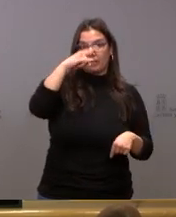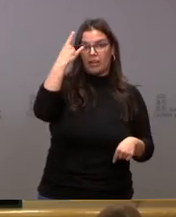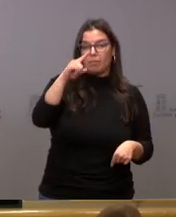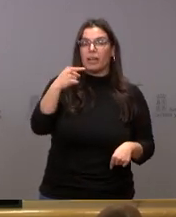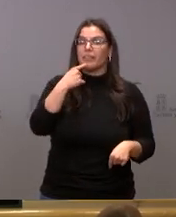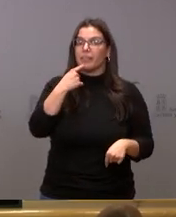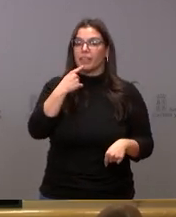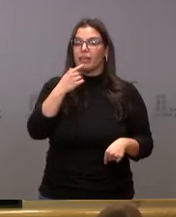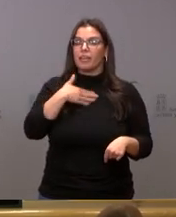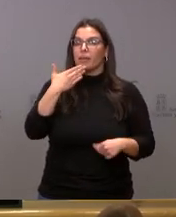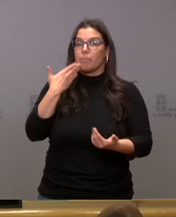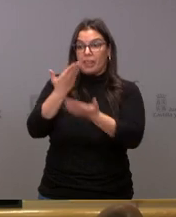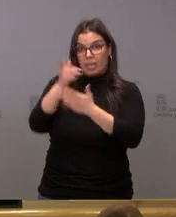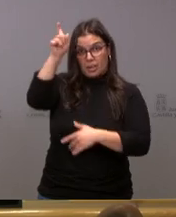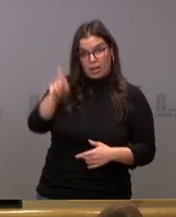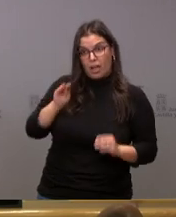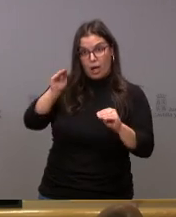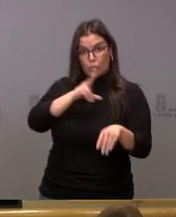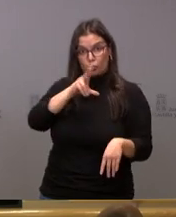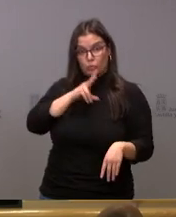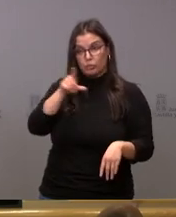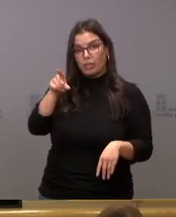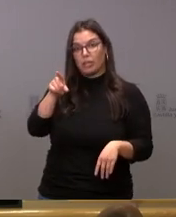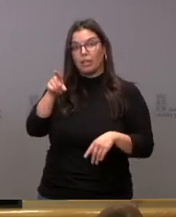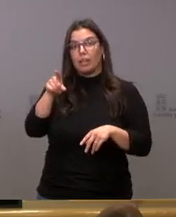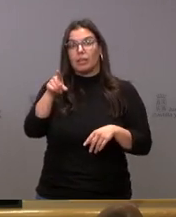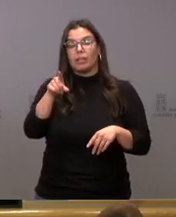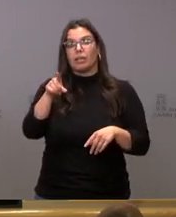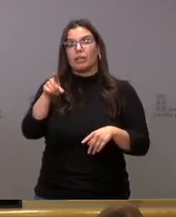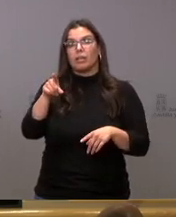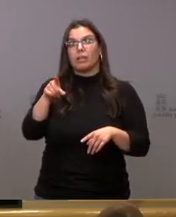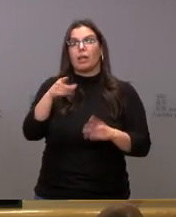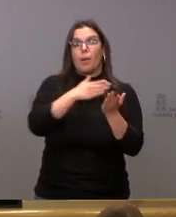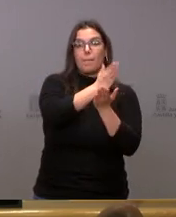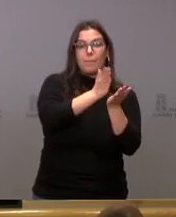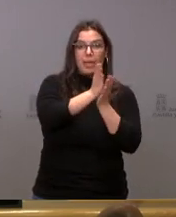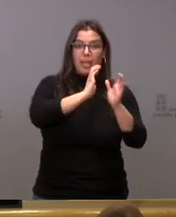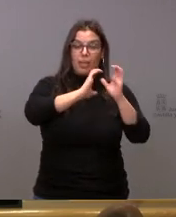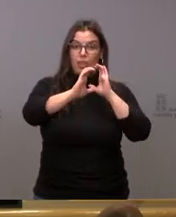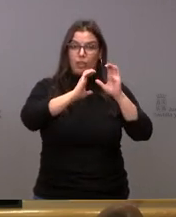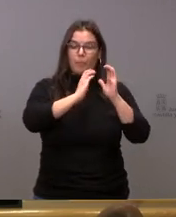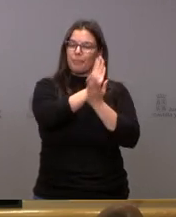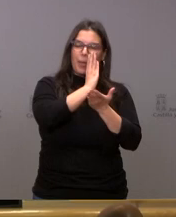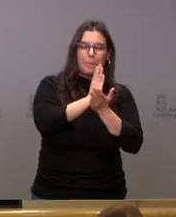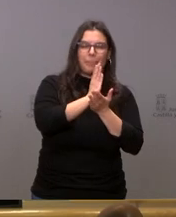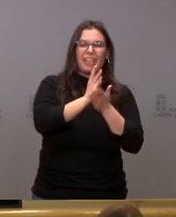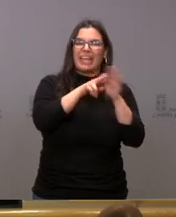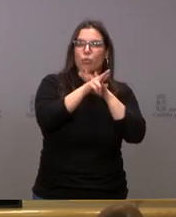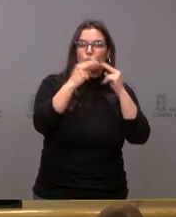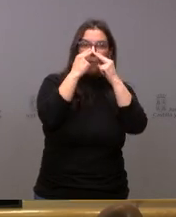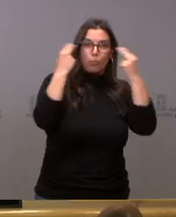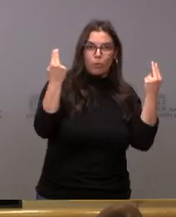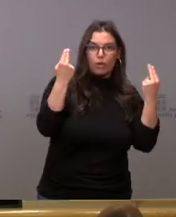requerirle al consejero de Sanidad a cesar en la utilización de medios públicos para la realización de campañas prohibidas